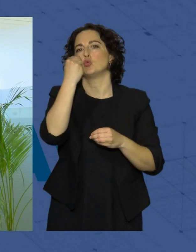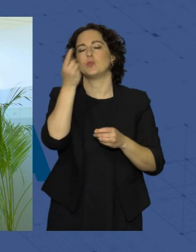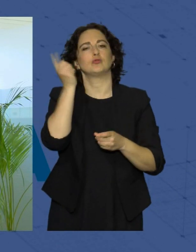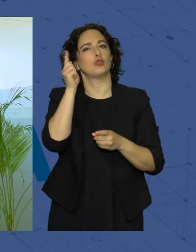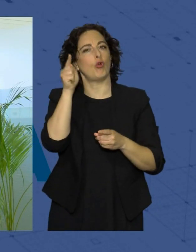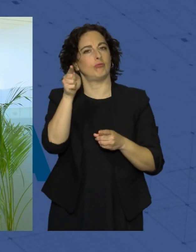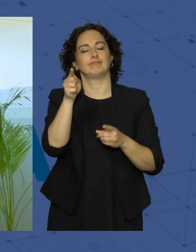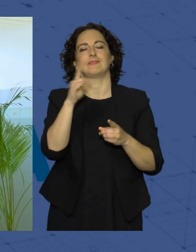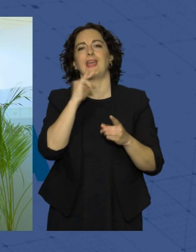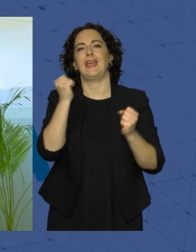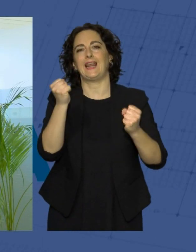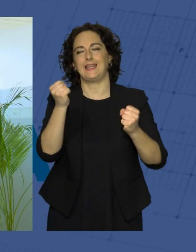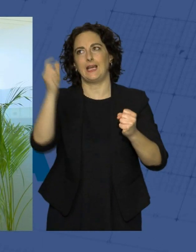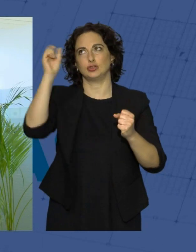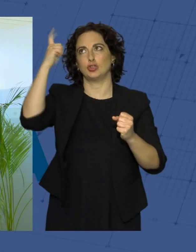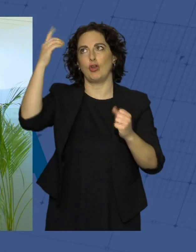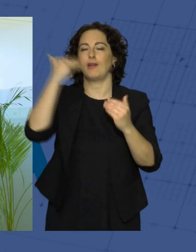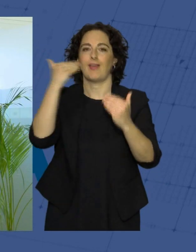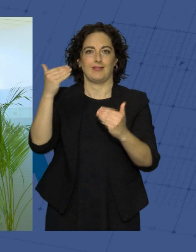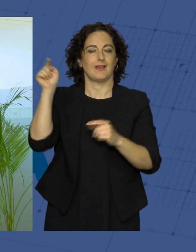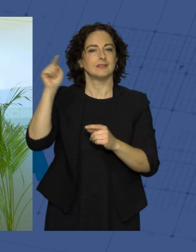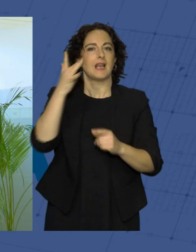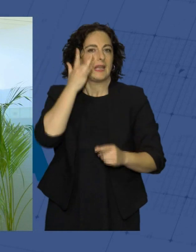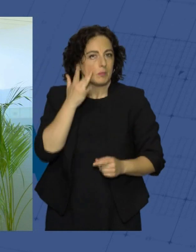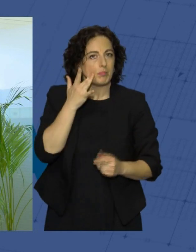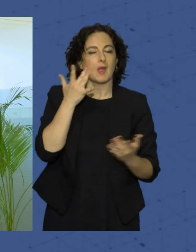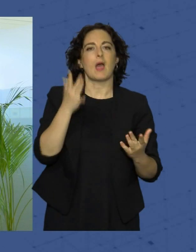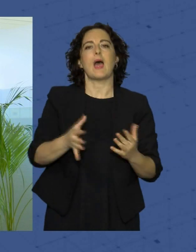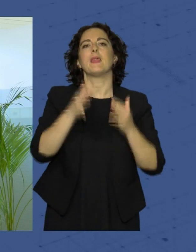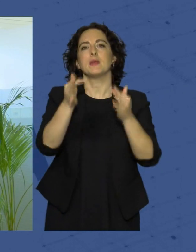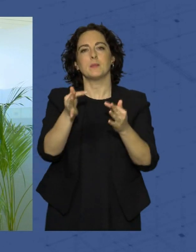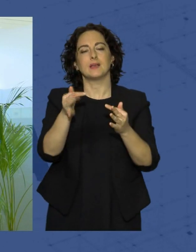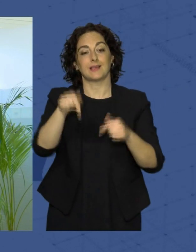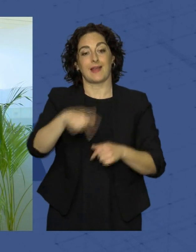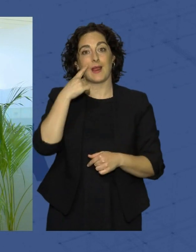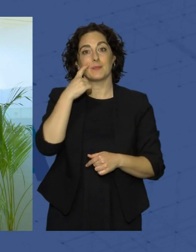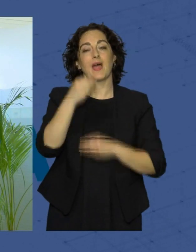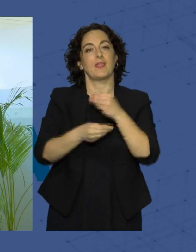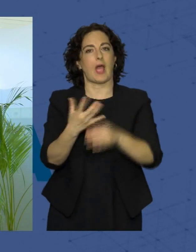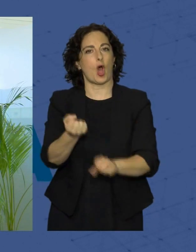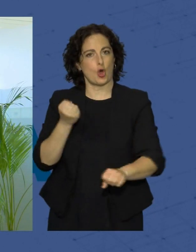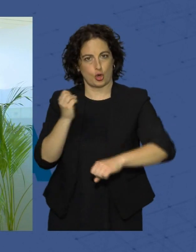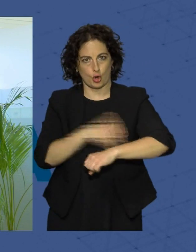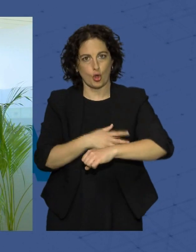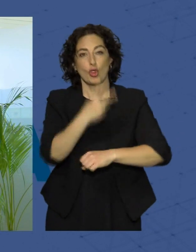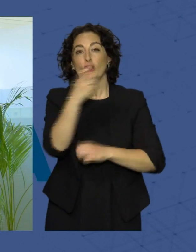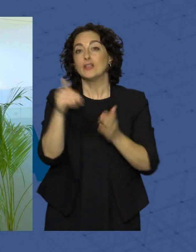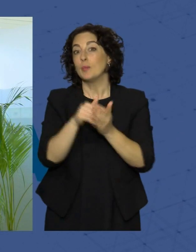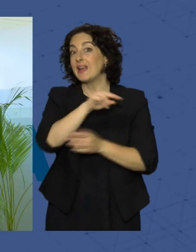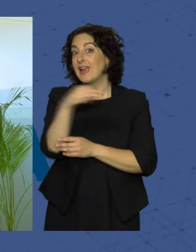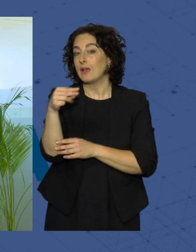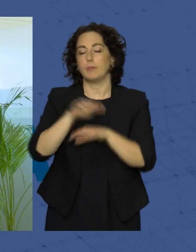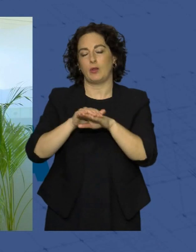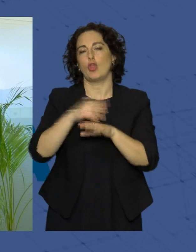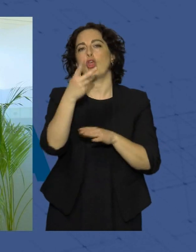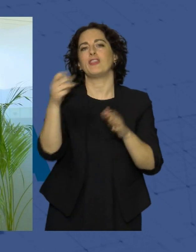energía del sol, una energía limpia que además va a hacer en Almería que ahorremos hasta 200.000 kilos